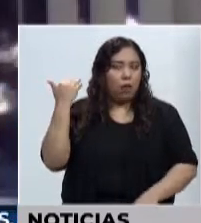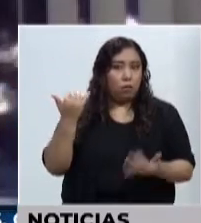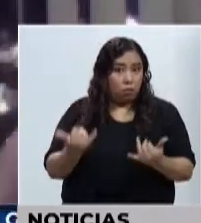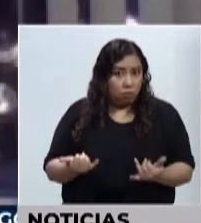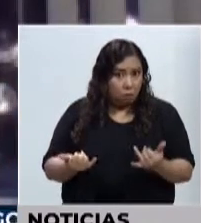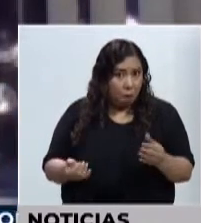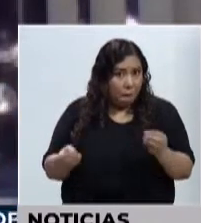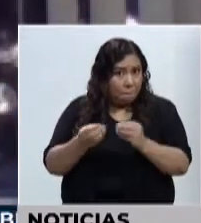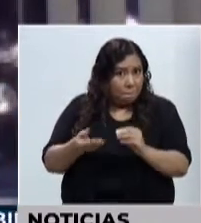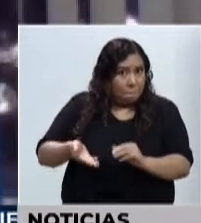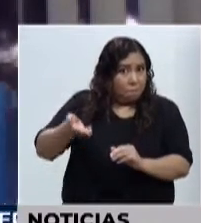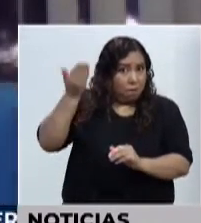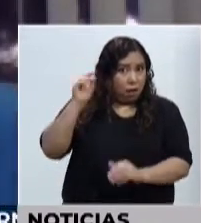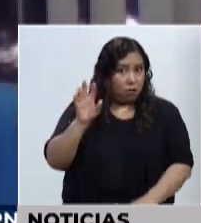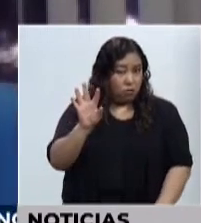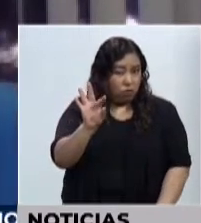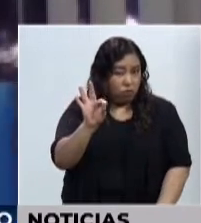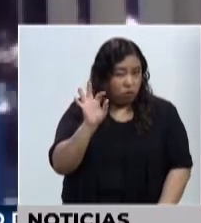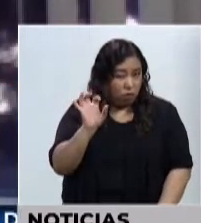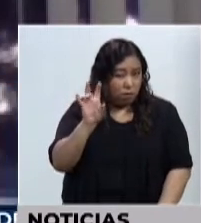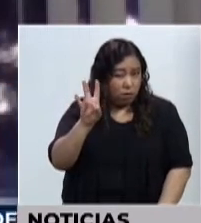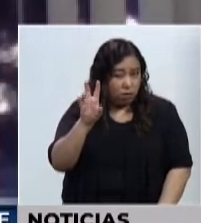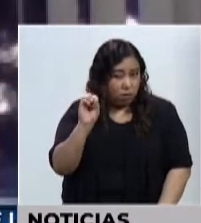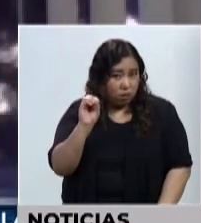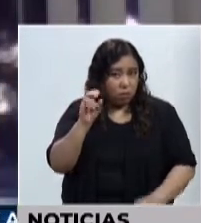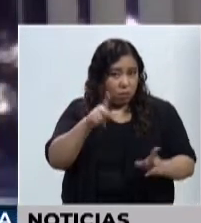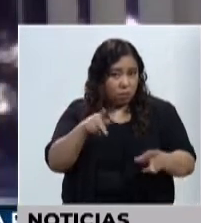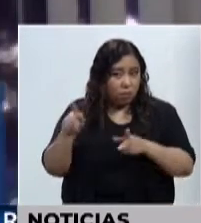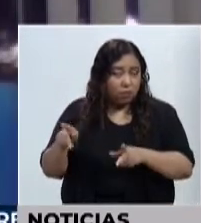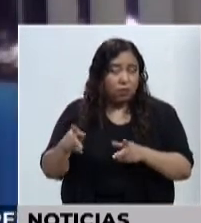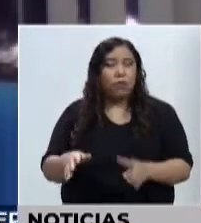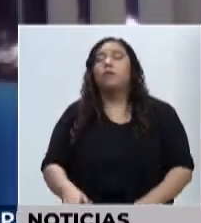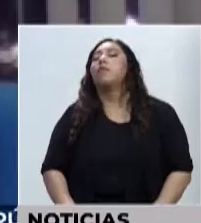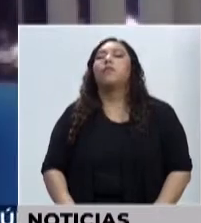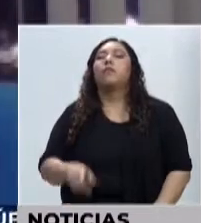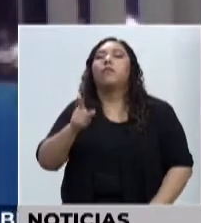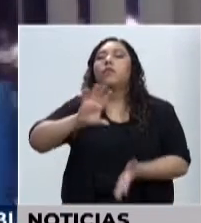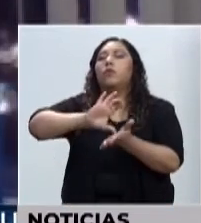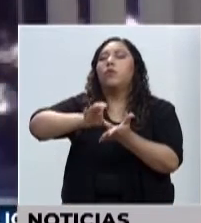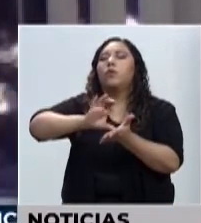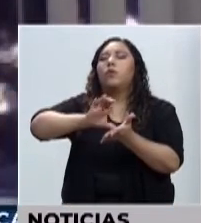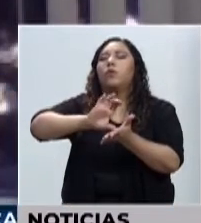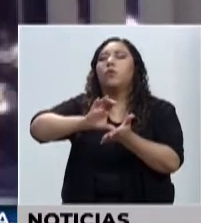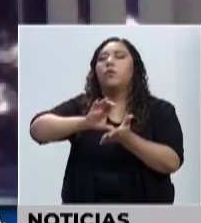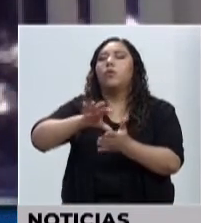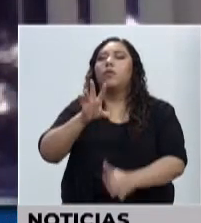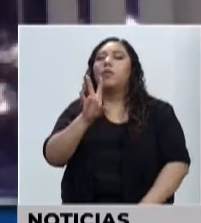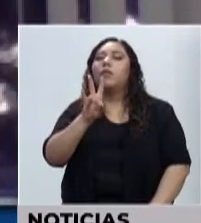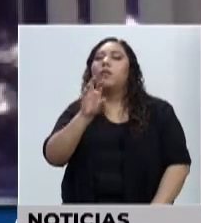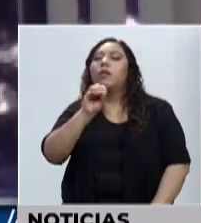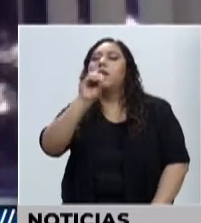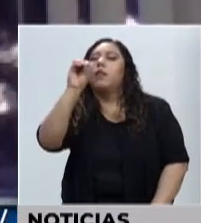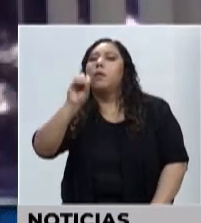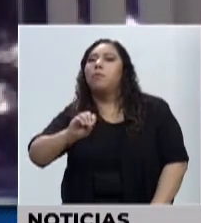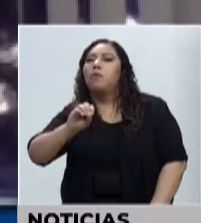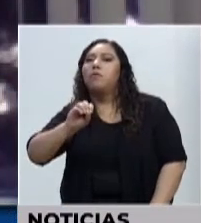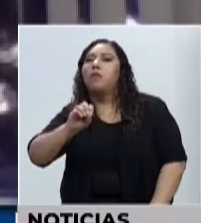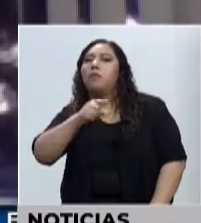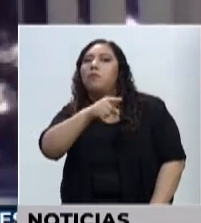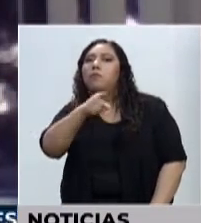también como rompimos tendencia, porque logramos que terminaran el curso el 70% de esos